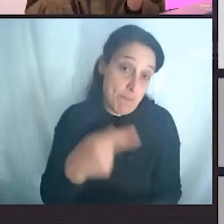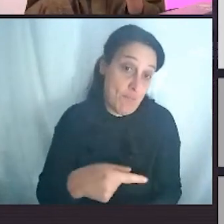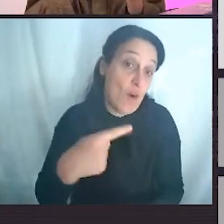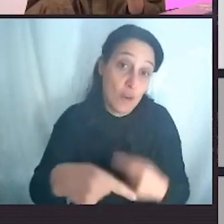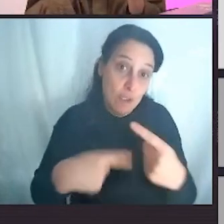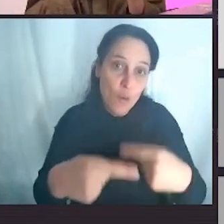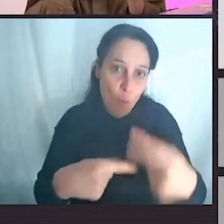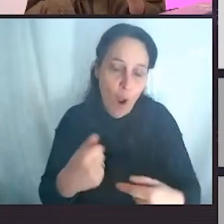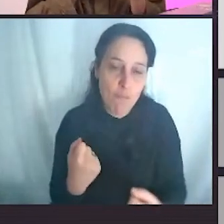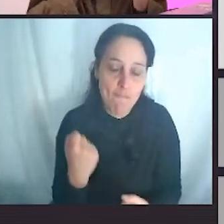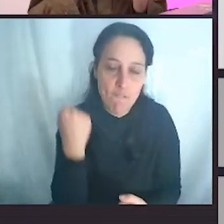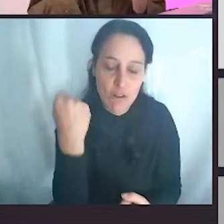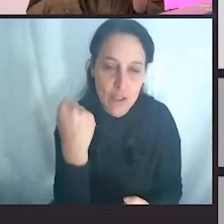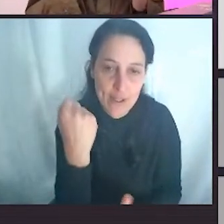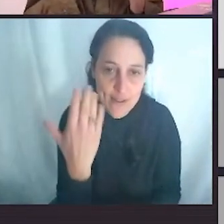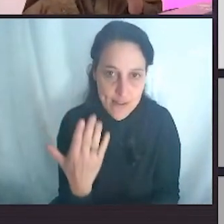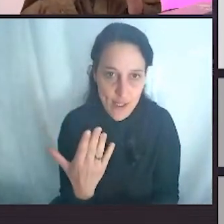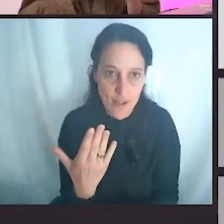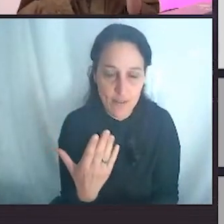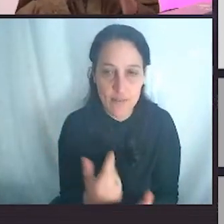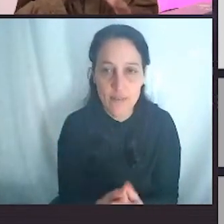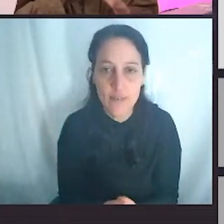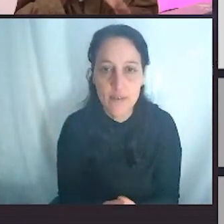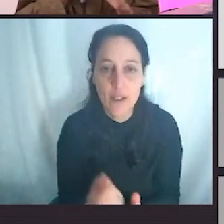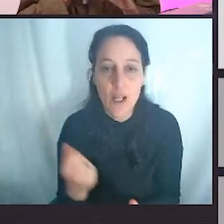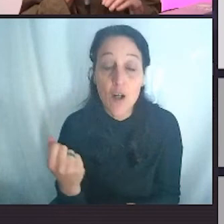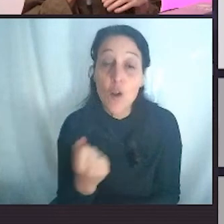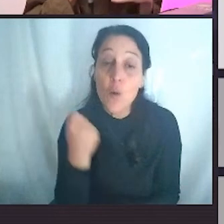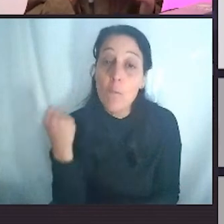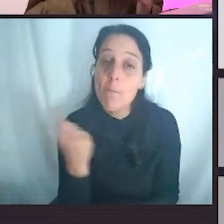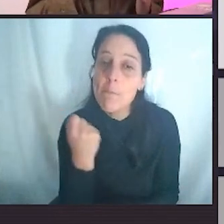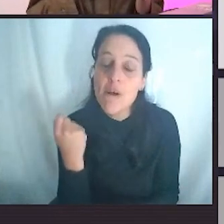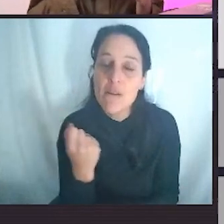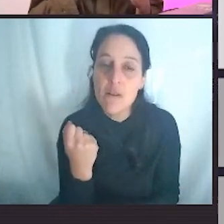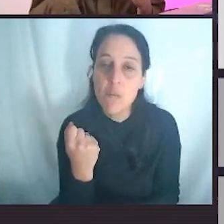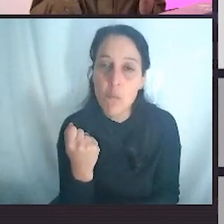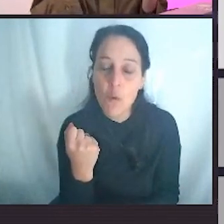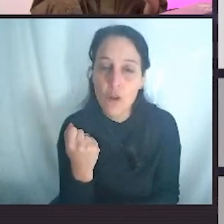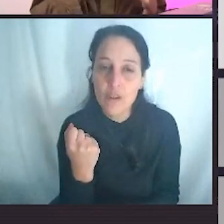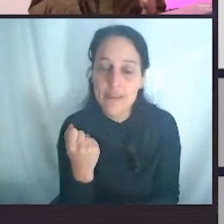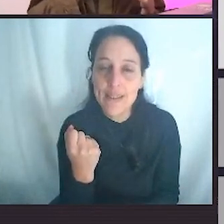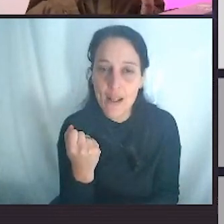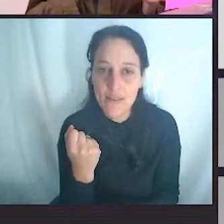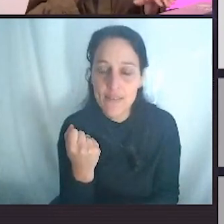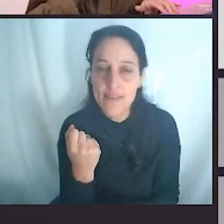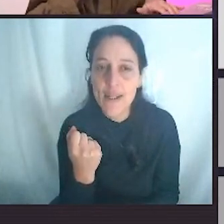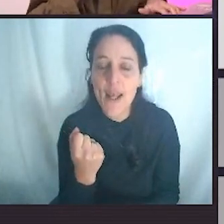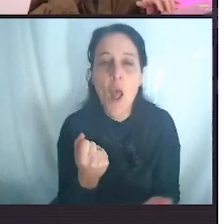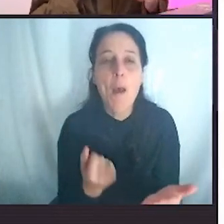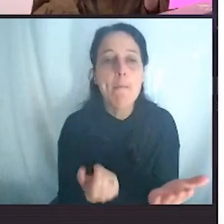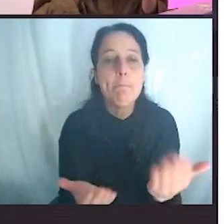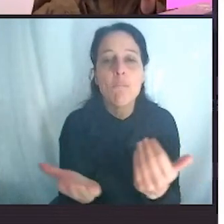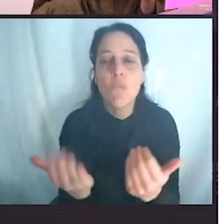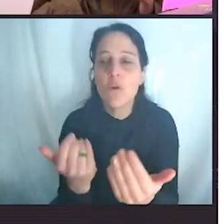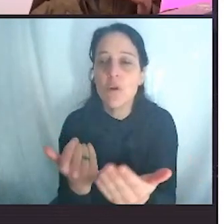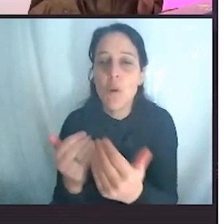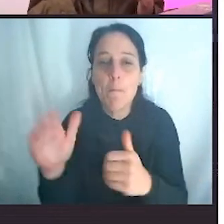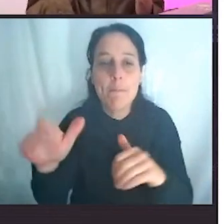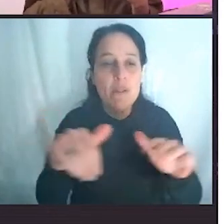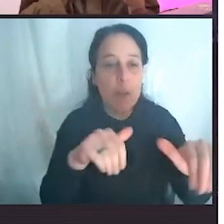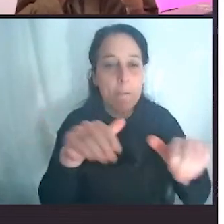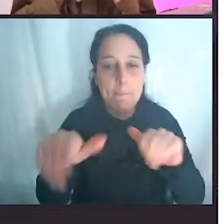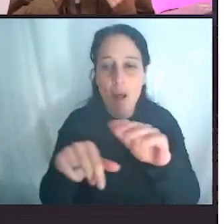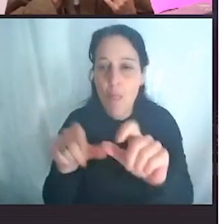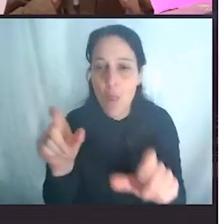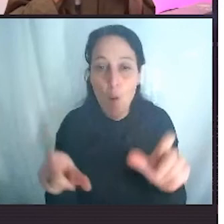esta instancia, antes de pasar a lo que viene, es que estamos juntando validadores. Queremos que ustedes también formen parte de este